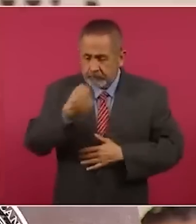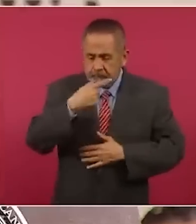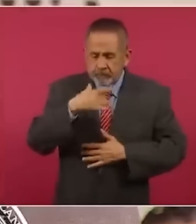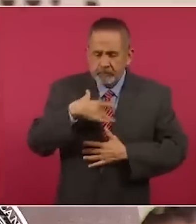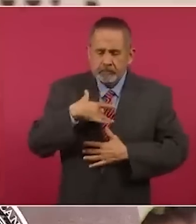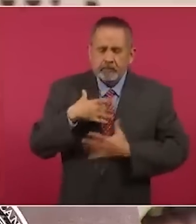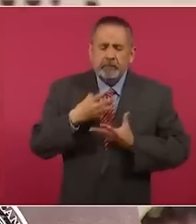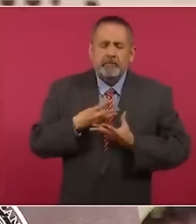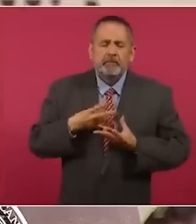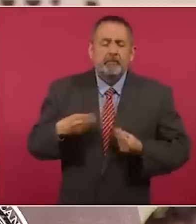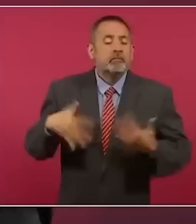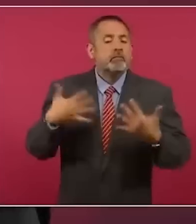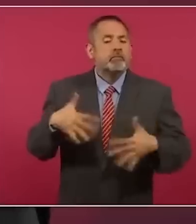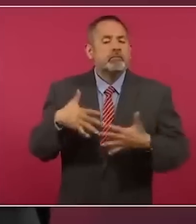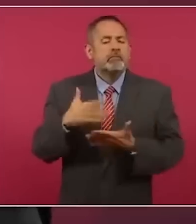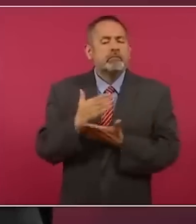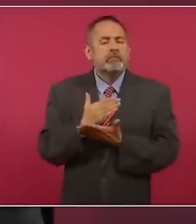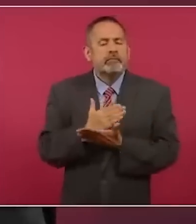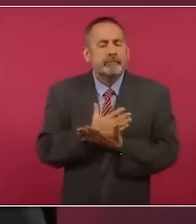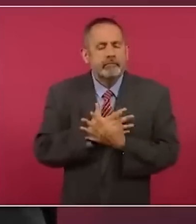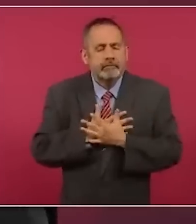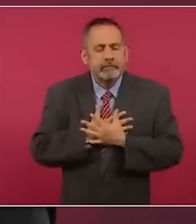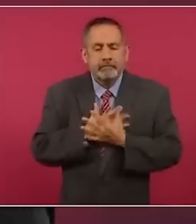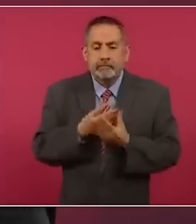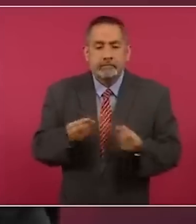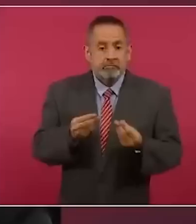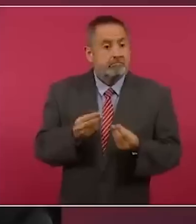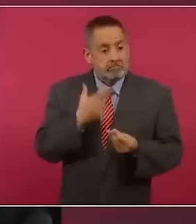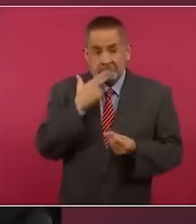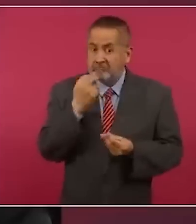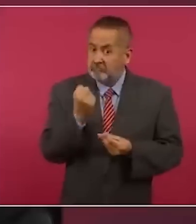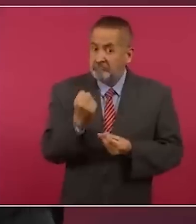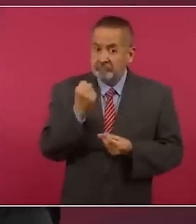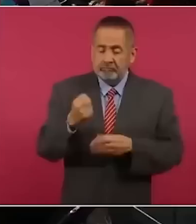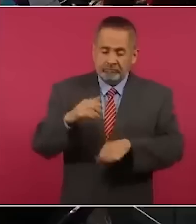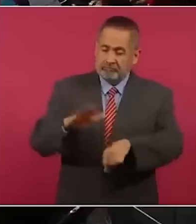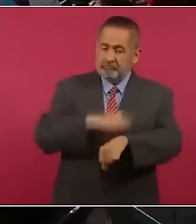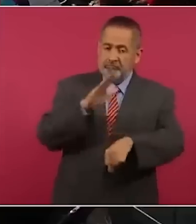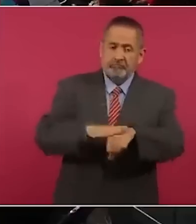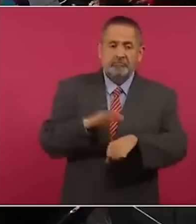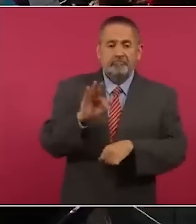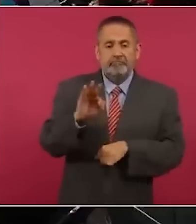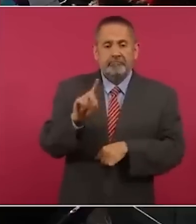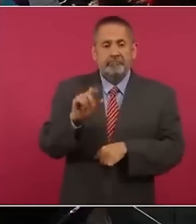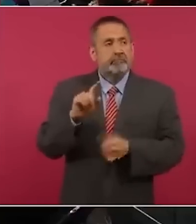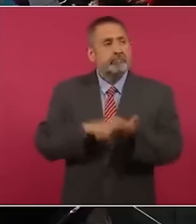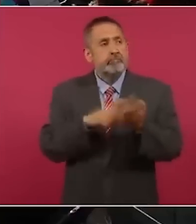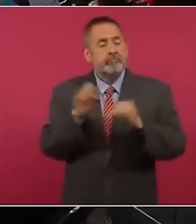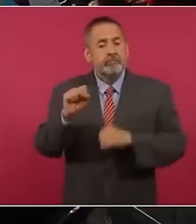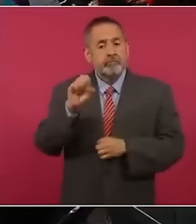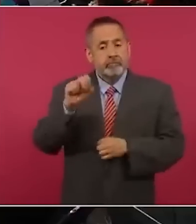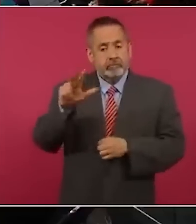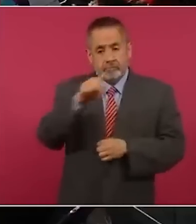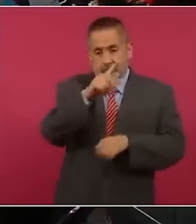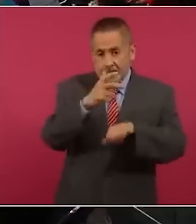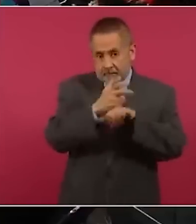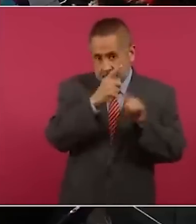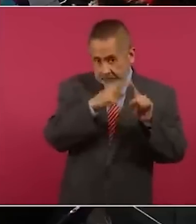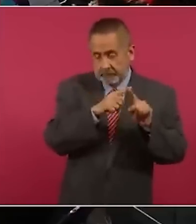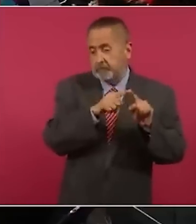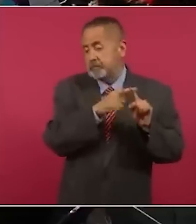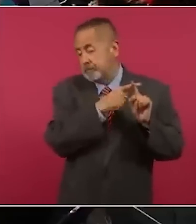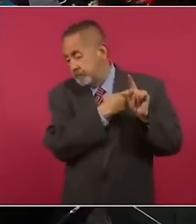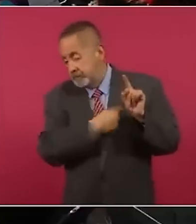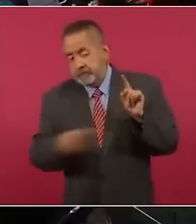poderoso. Se utilizó y fue aprobado por la FDA en el año 1968 y de 1968